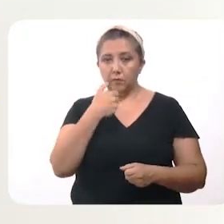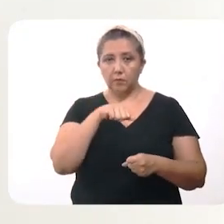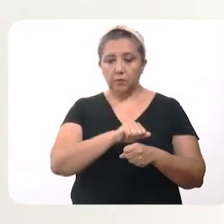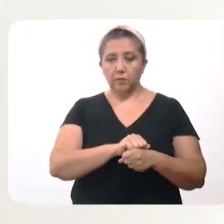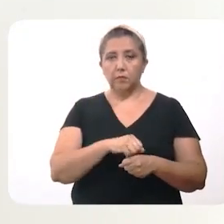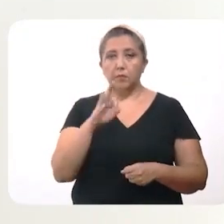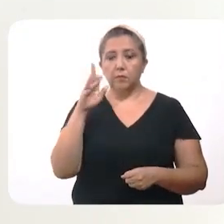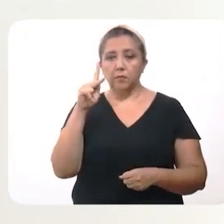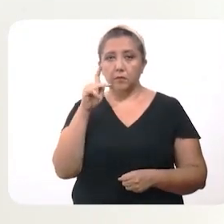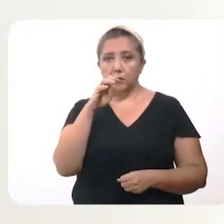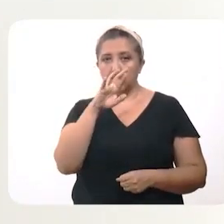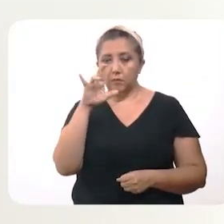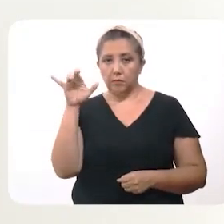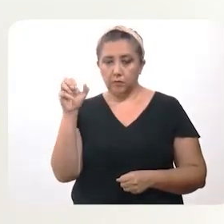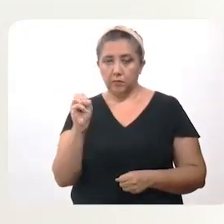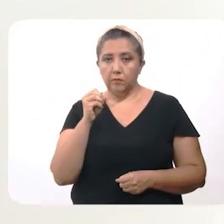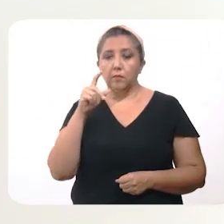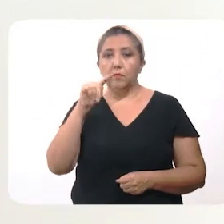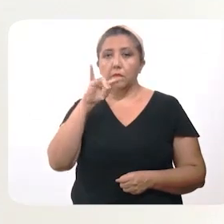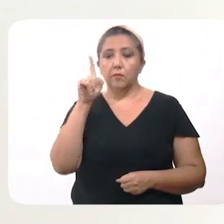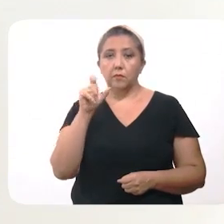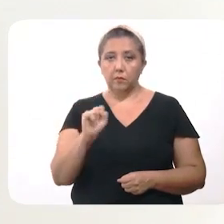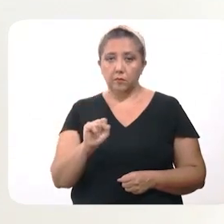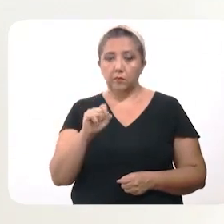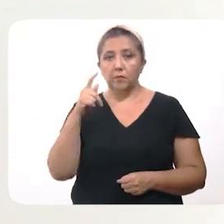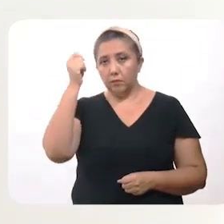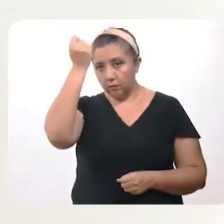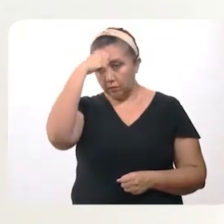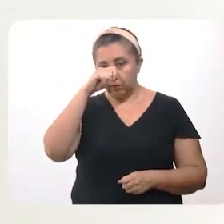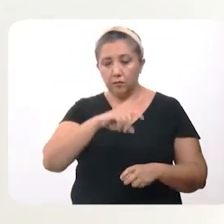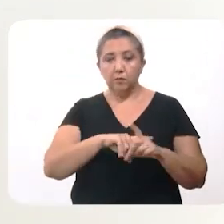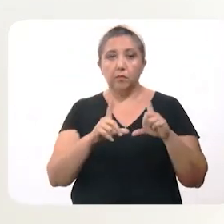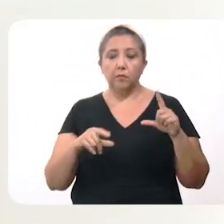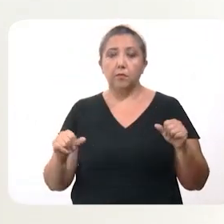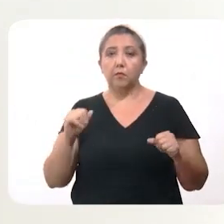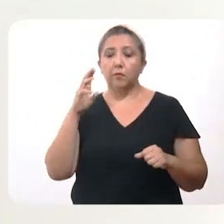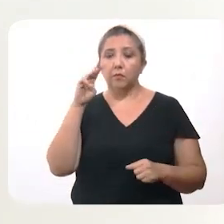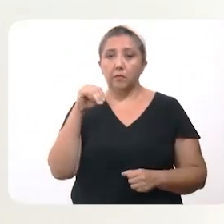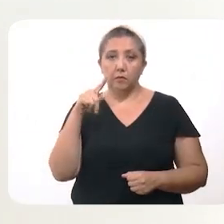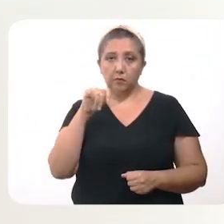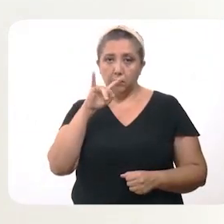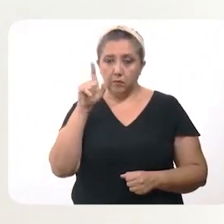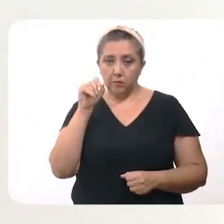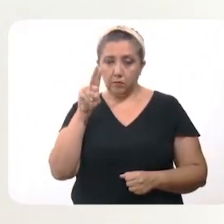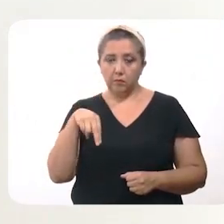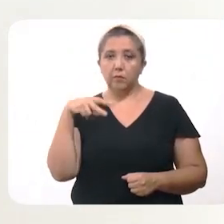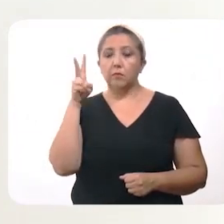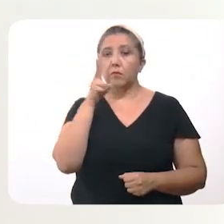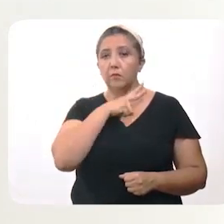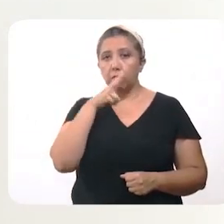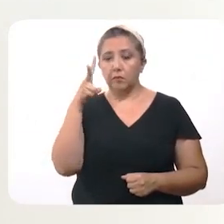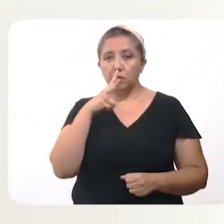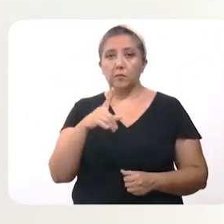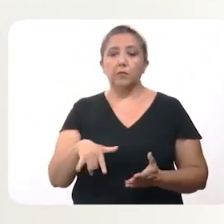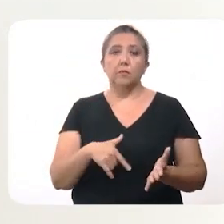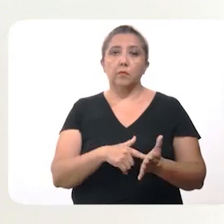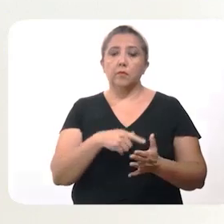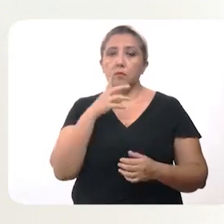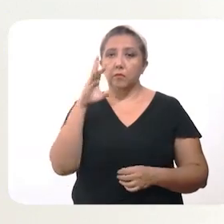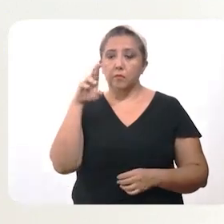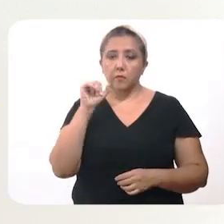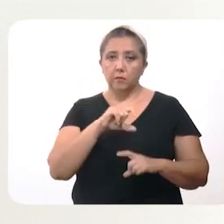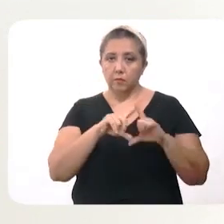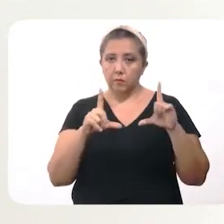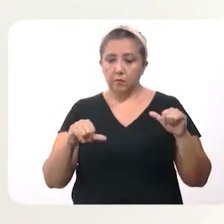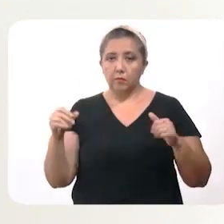Secundaria Felipe Carrillo Puerto. Ticimín, Tecnológico Nacional Campus Ticimín. Valladolid, las instalaciones de la